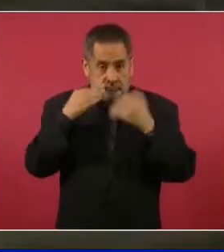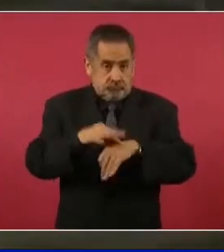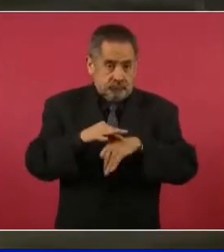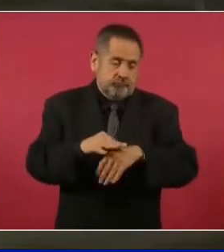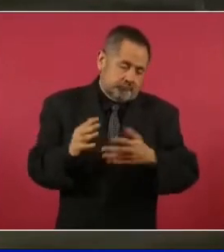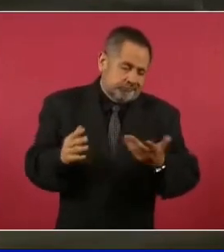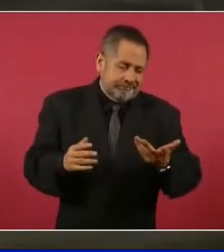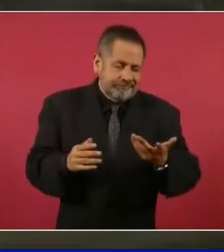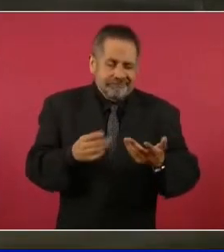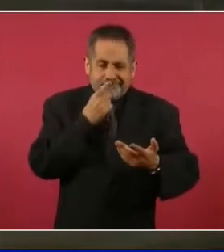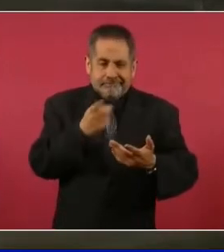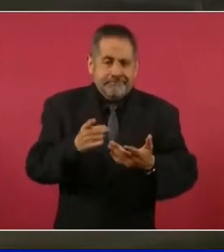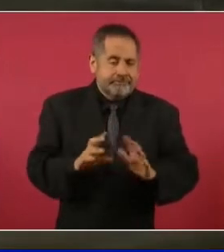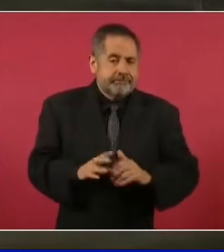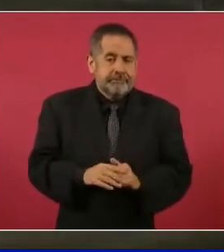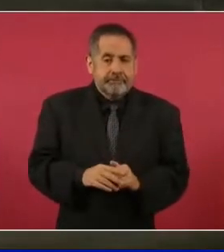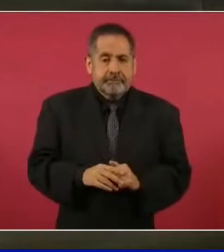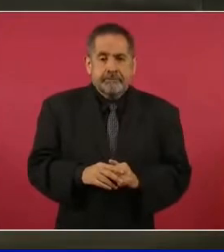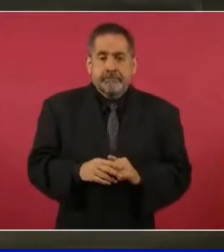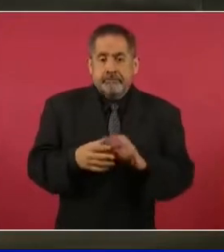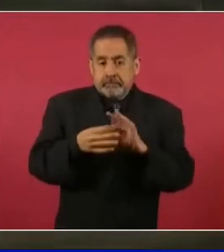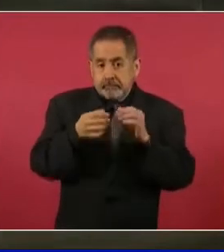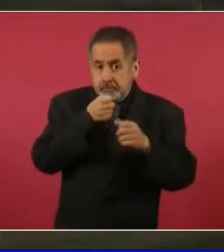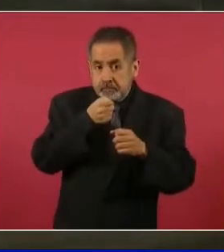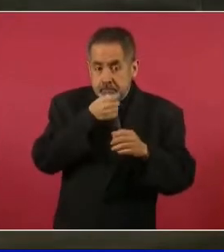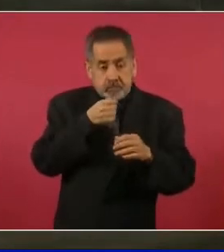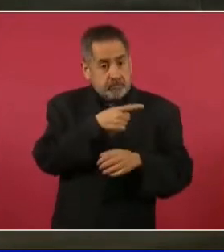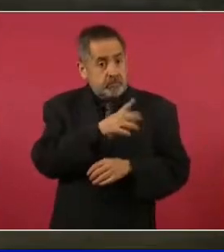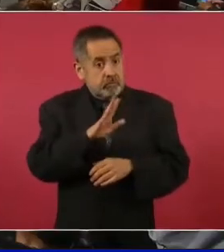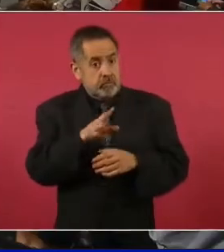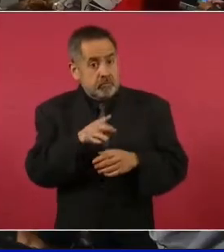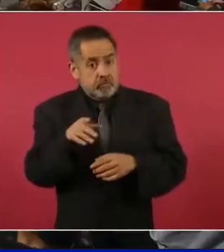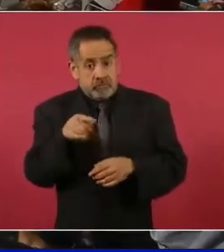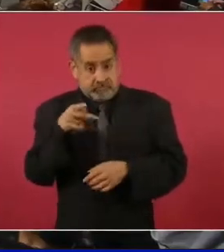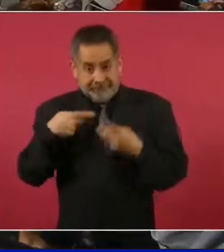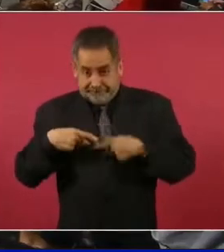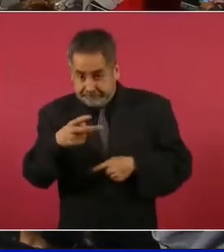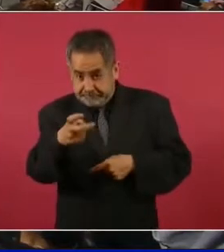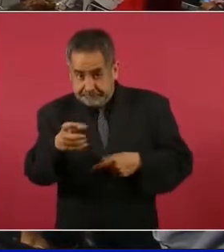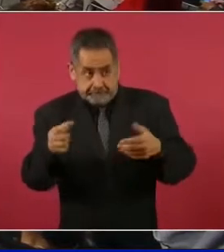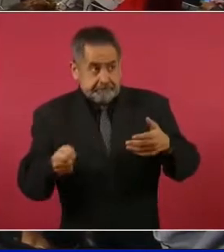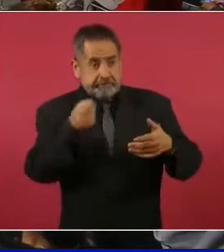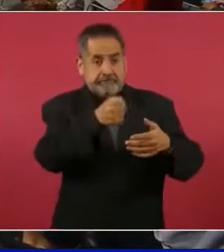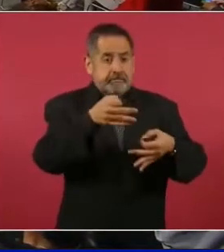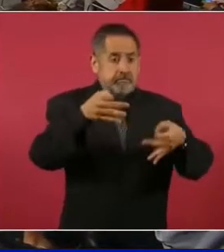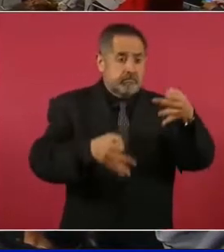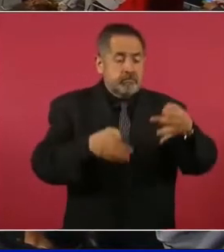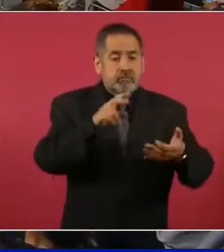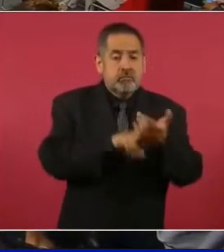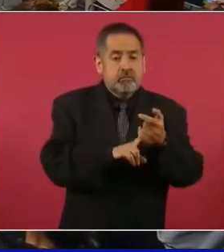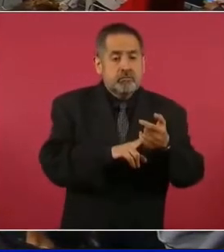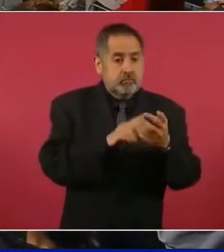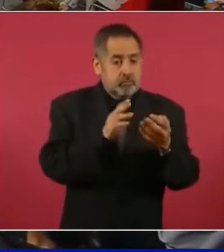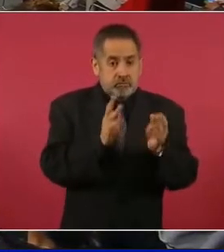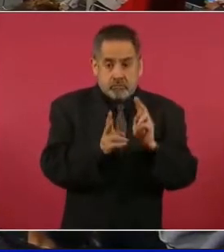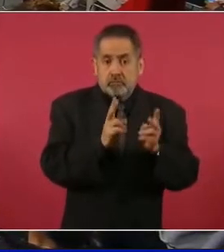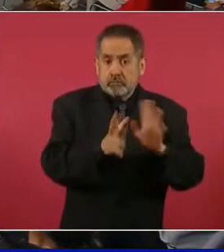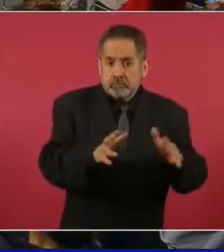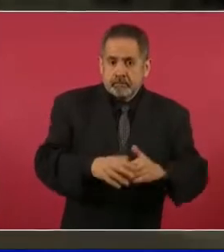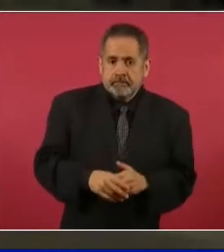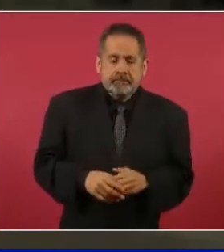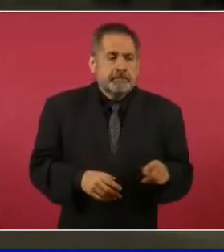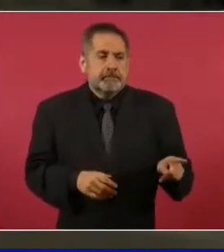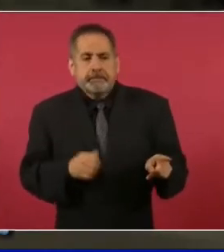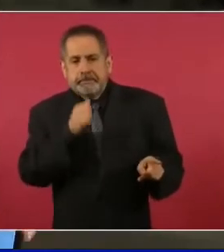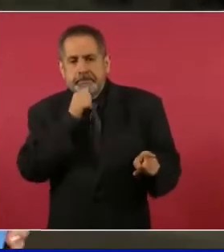hecho, él relata en esta entrevista cómo se ¿Pero ya declaró allá en Nueva York? Es parte de lo que… no sabemos si